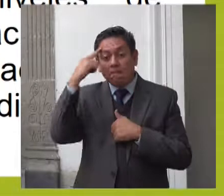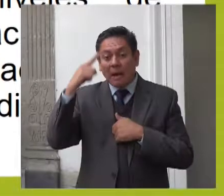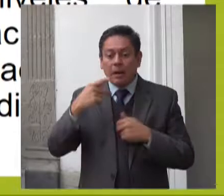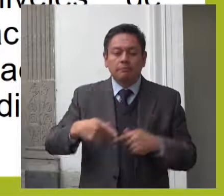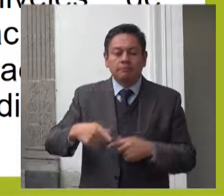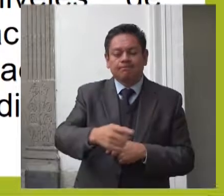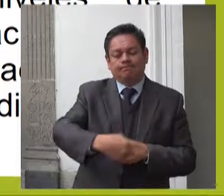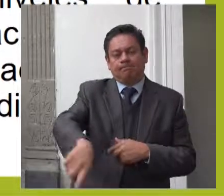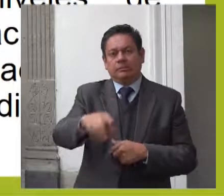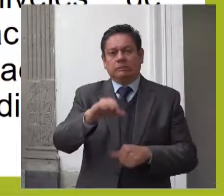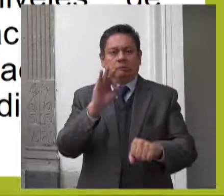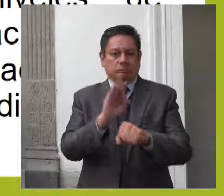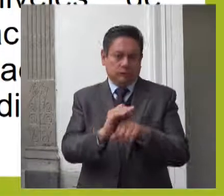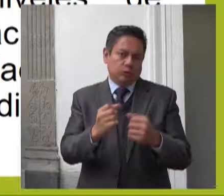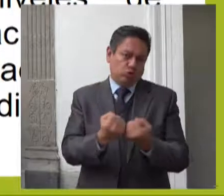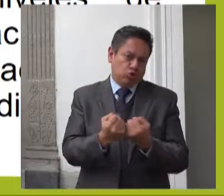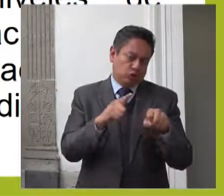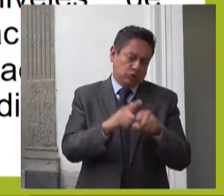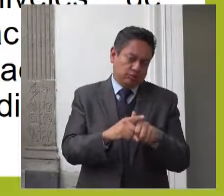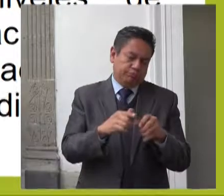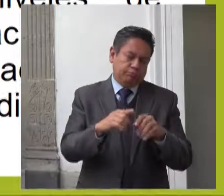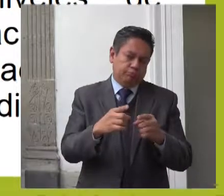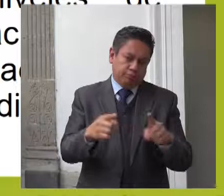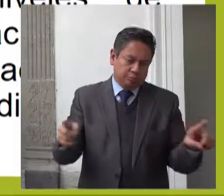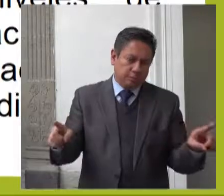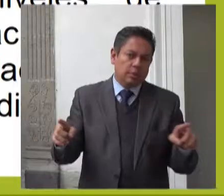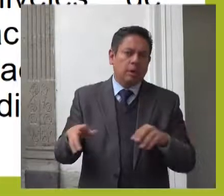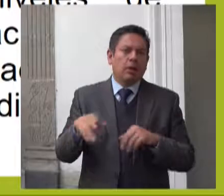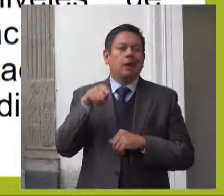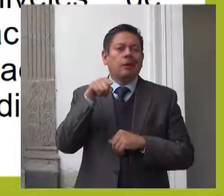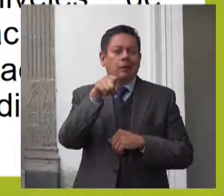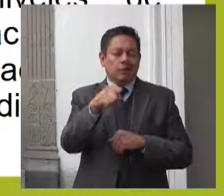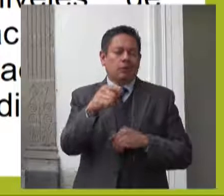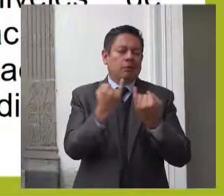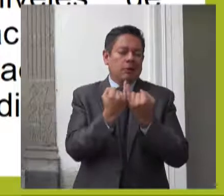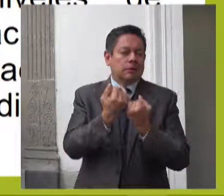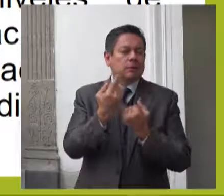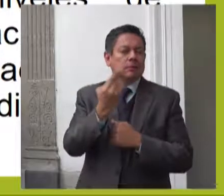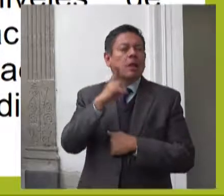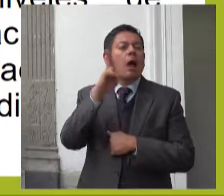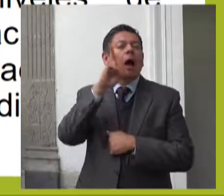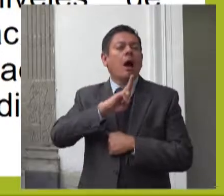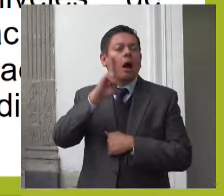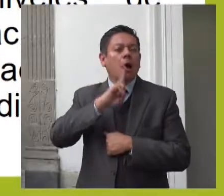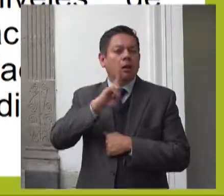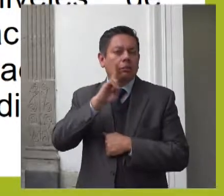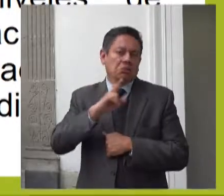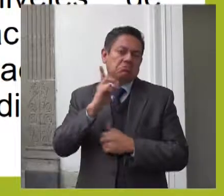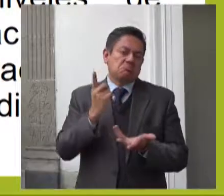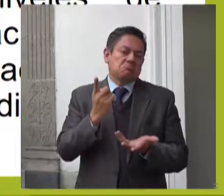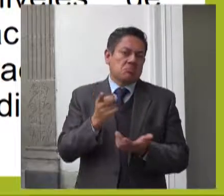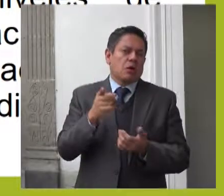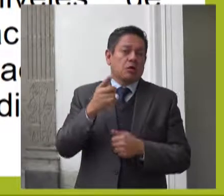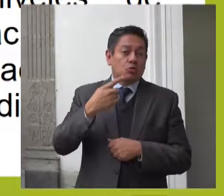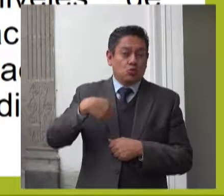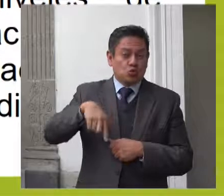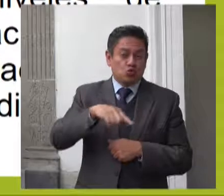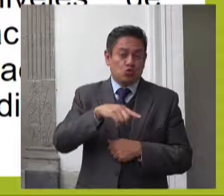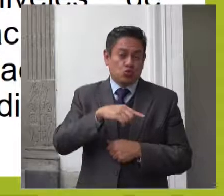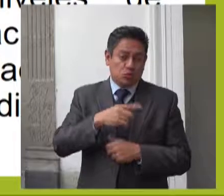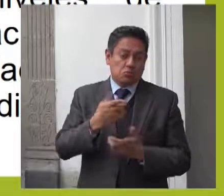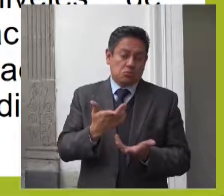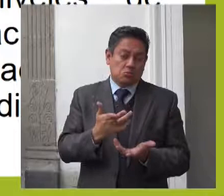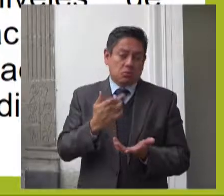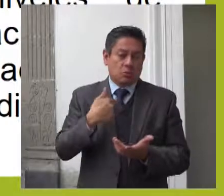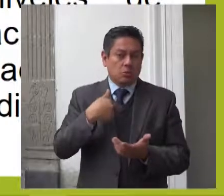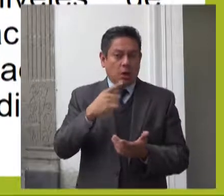diagnóstico sobre los niveles de cumplimiento de las observaciones y recomendaciones que dirige a cada una